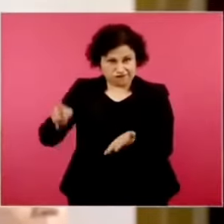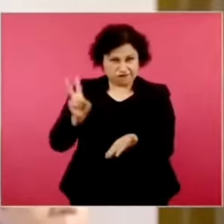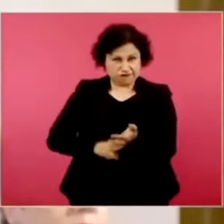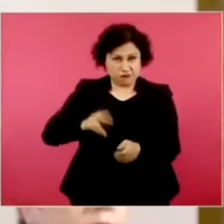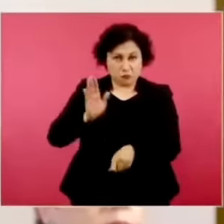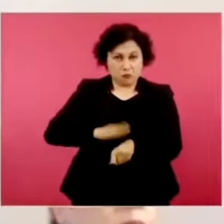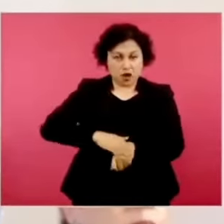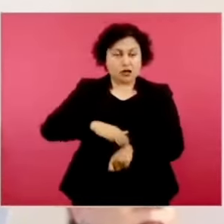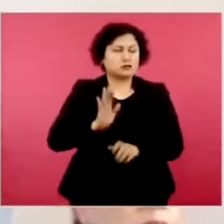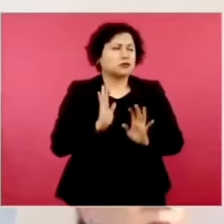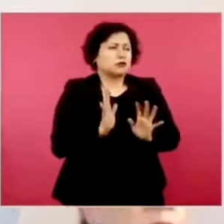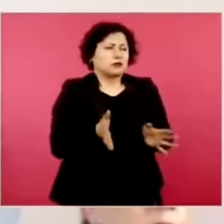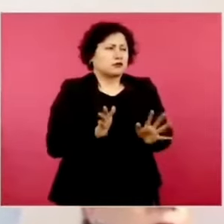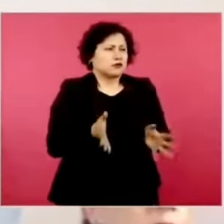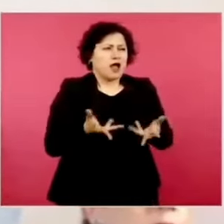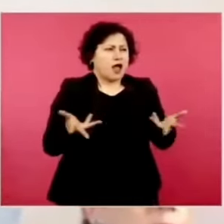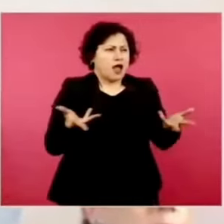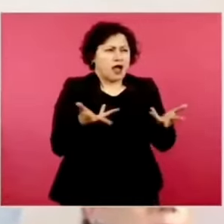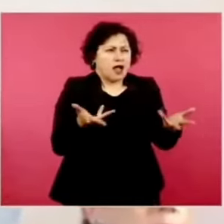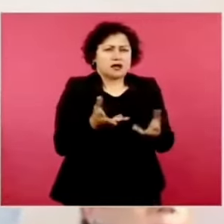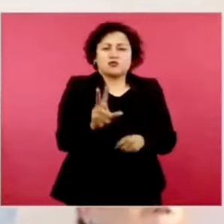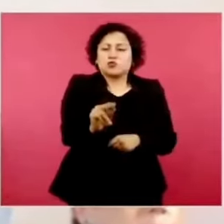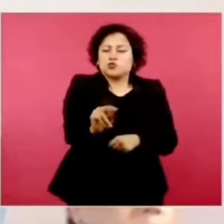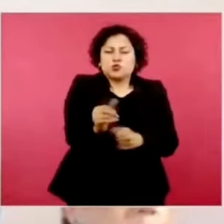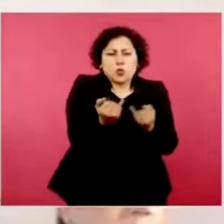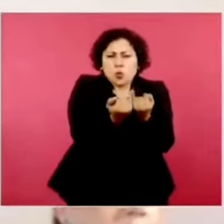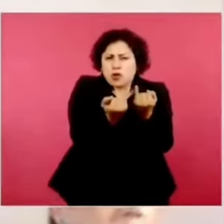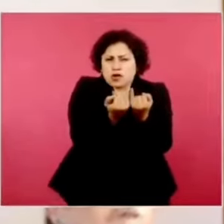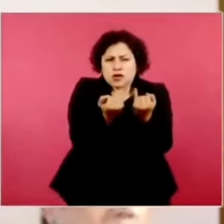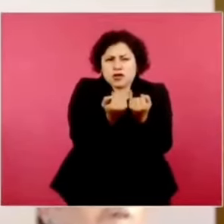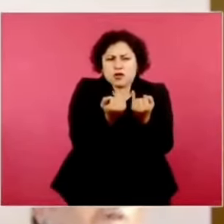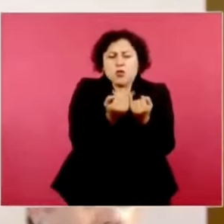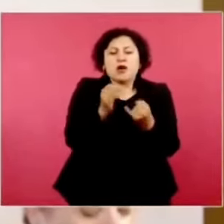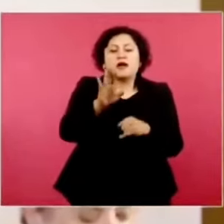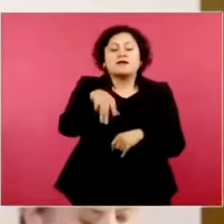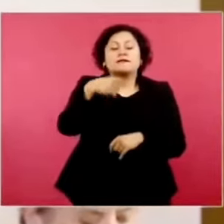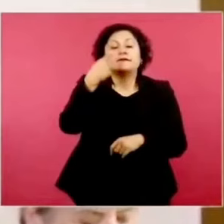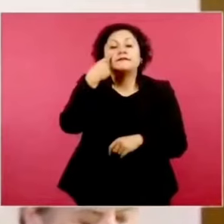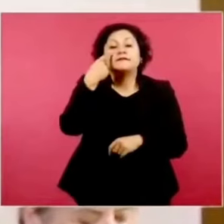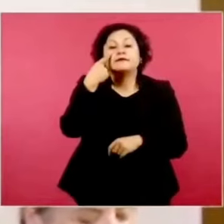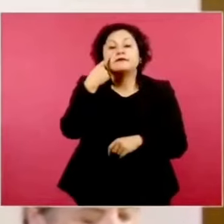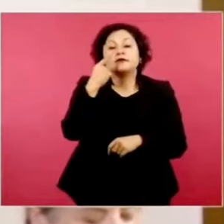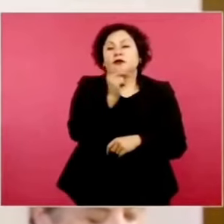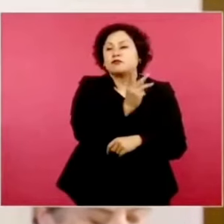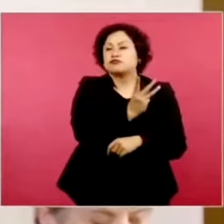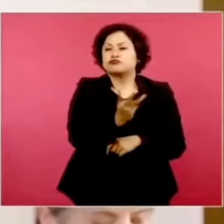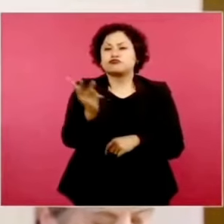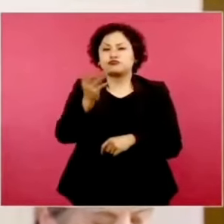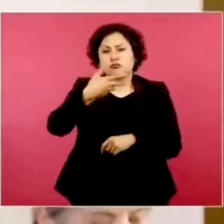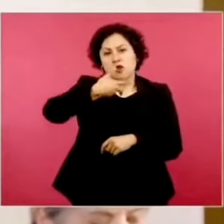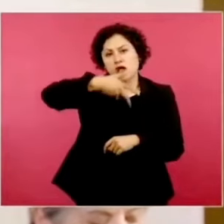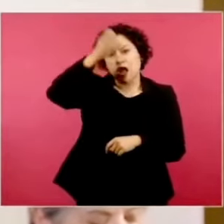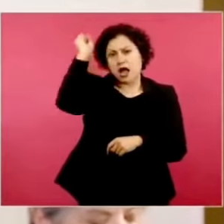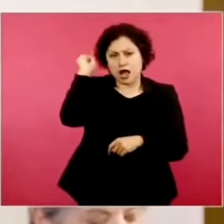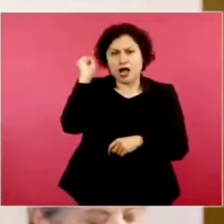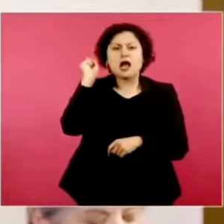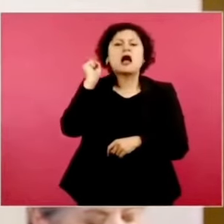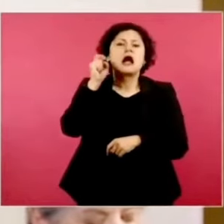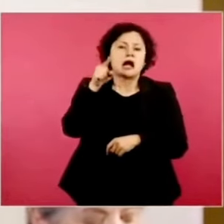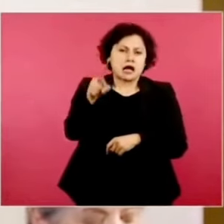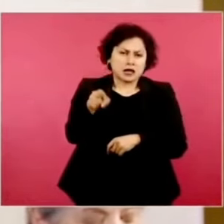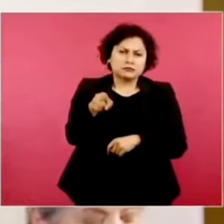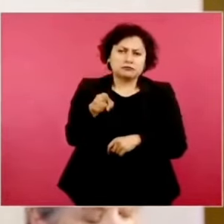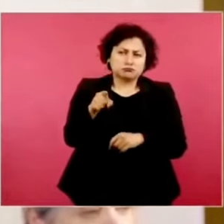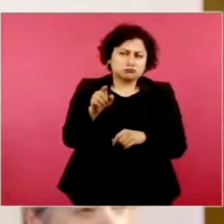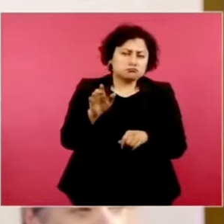no, igual, no. Ellos mismos están satisfechos. Si ellos